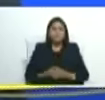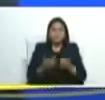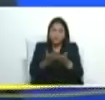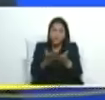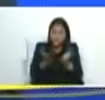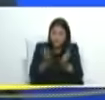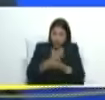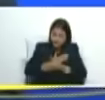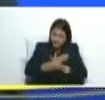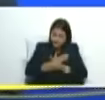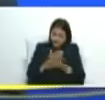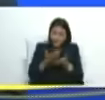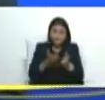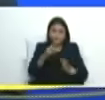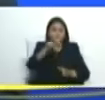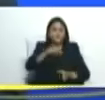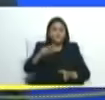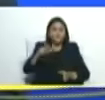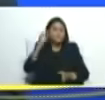hombres y mujeres de Venezuela